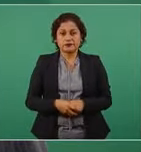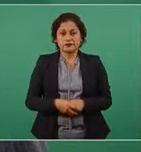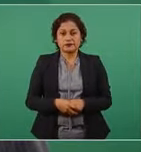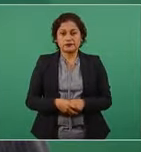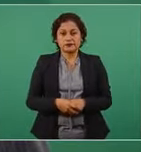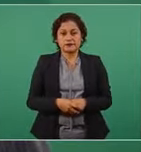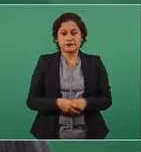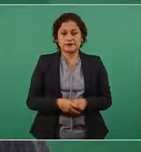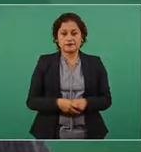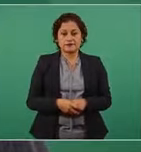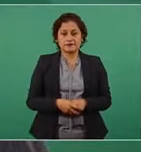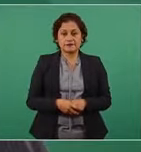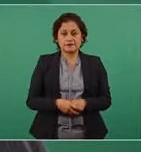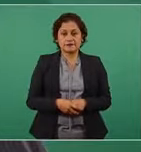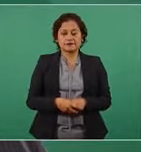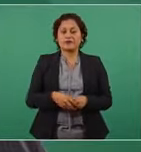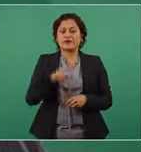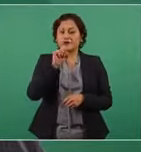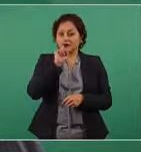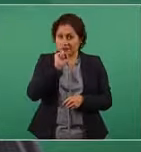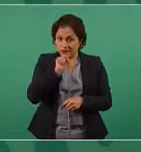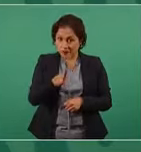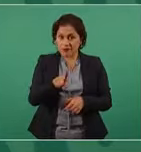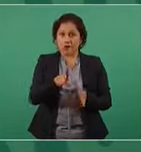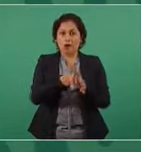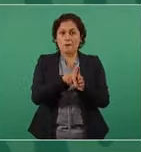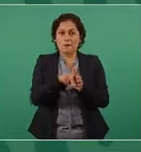los medios de información